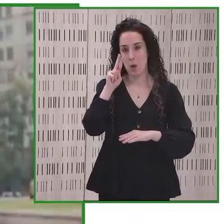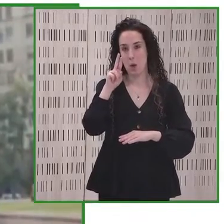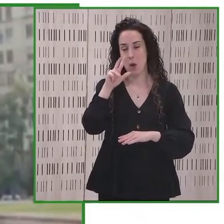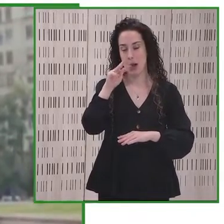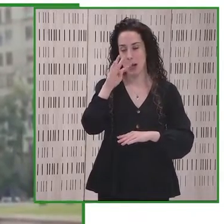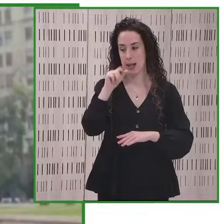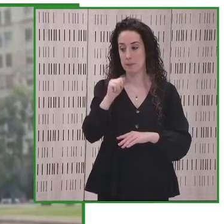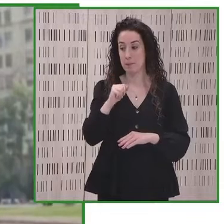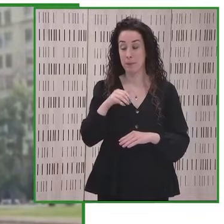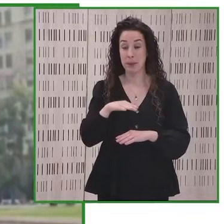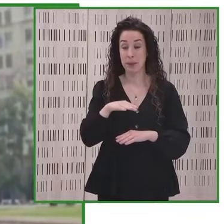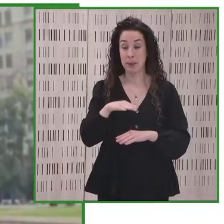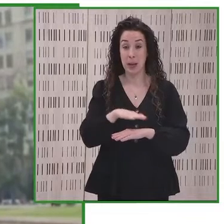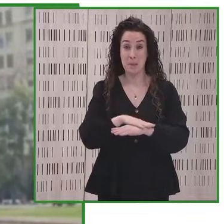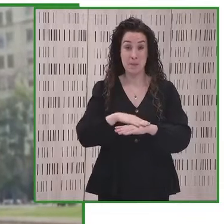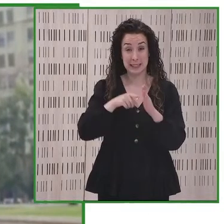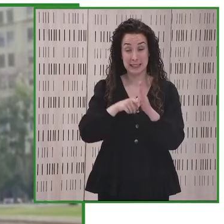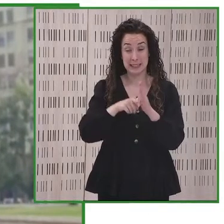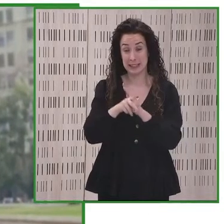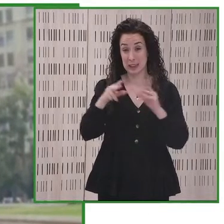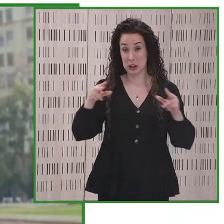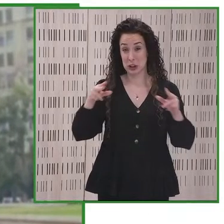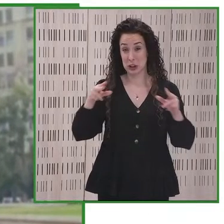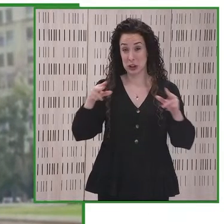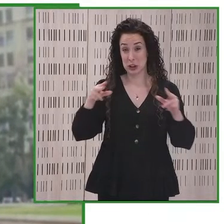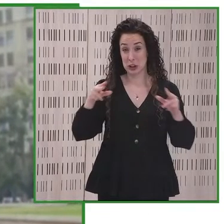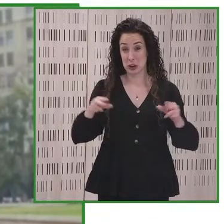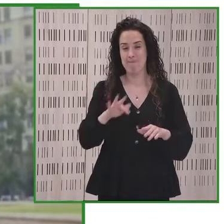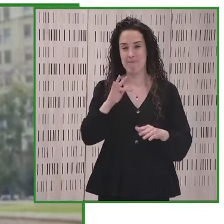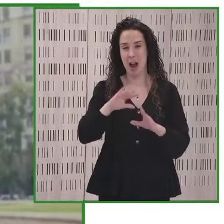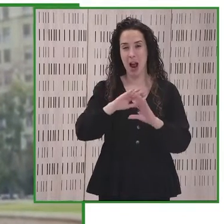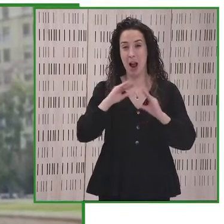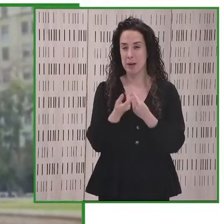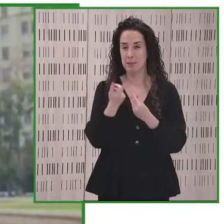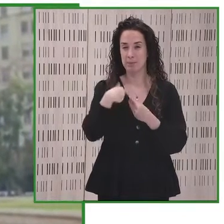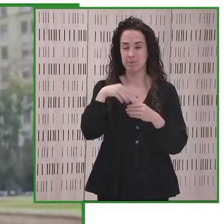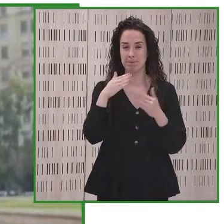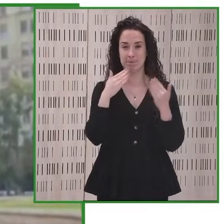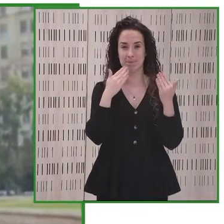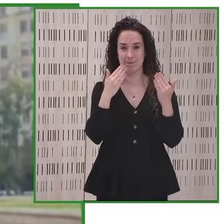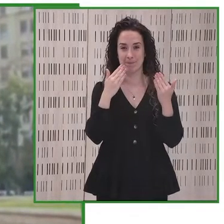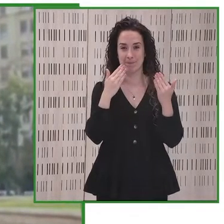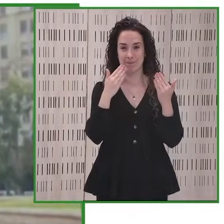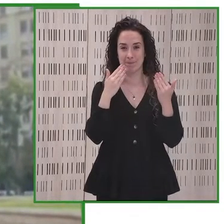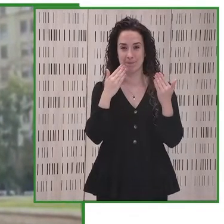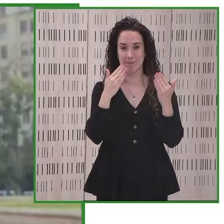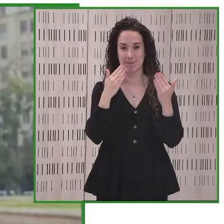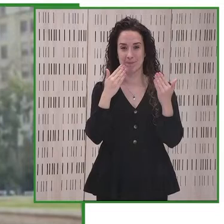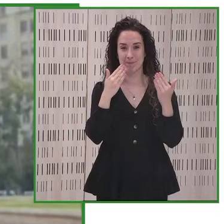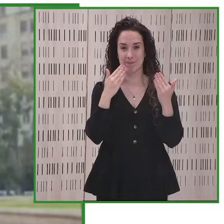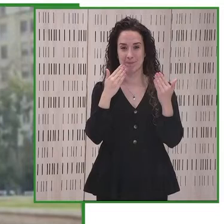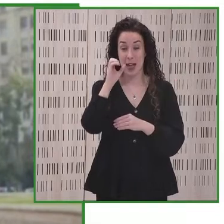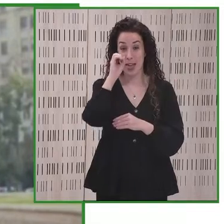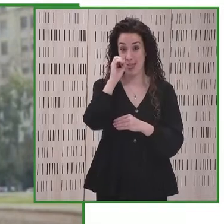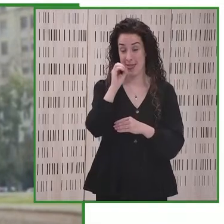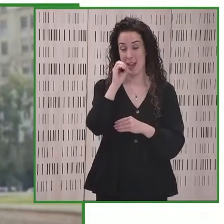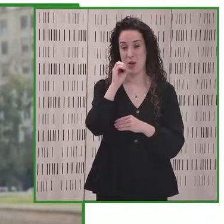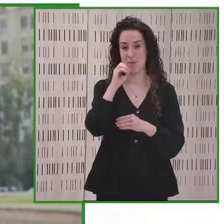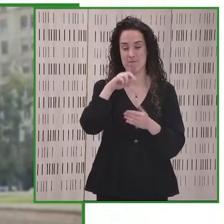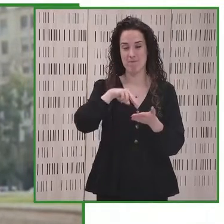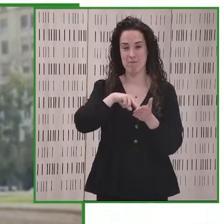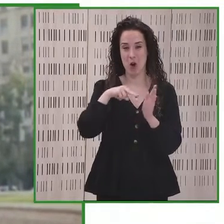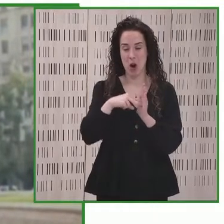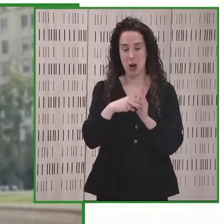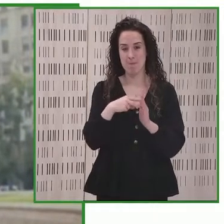como ministerio social y familia efectuosamente que nos participan en conferencia para